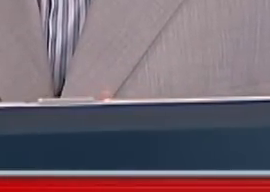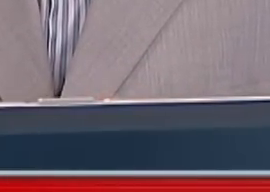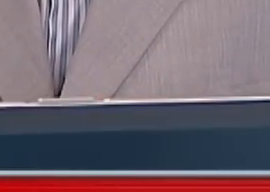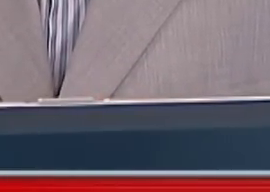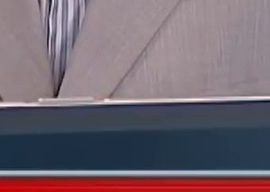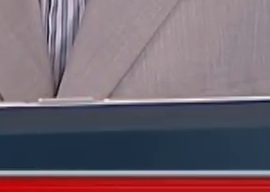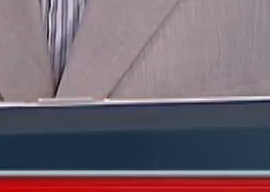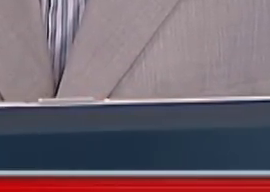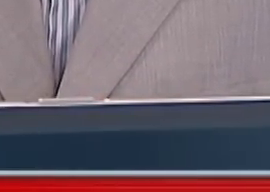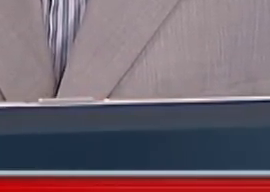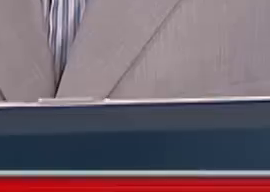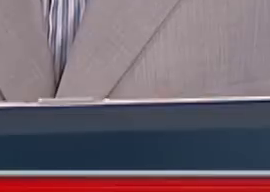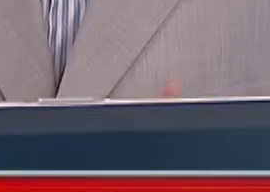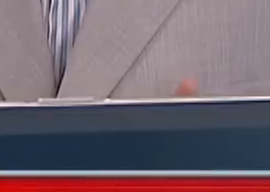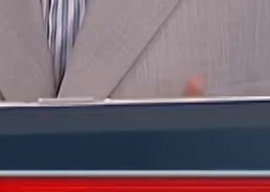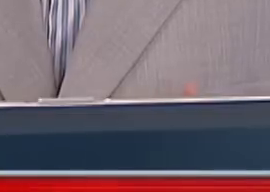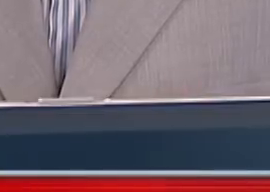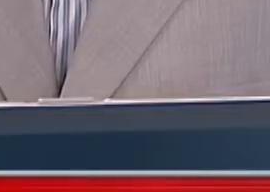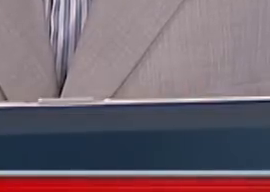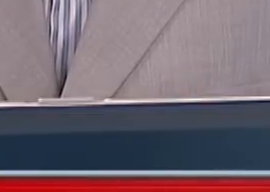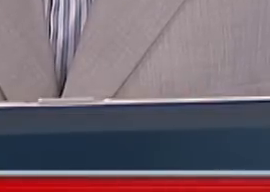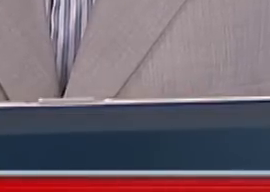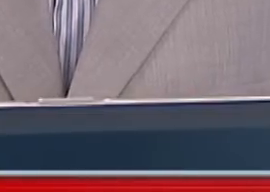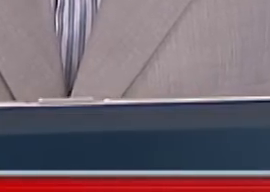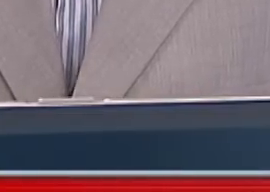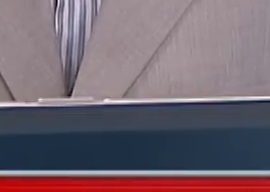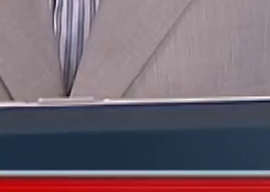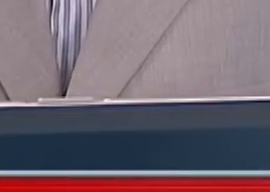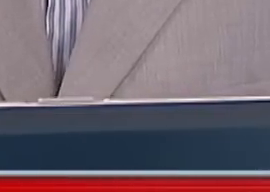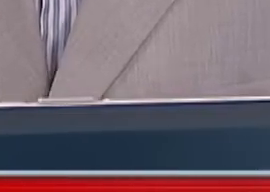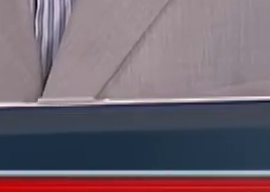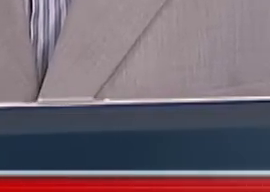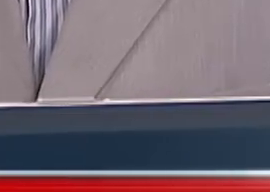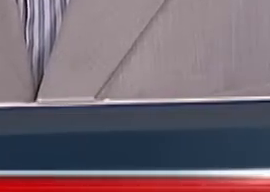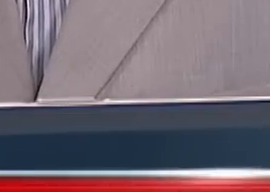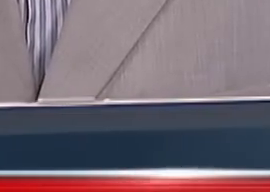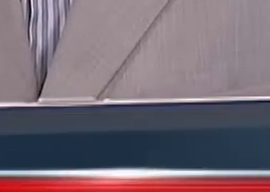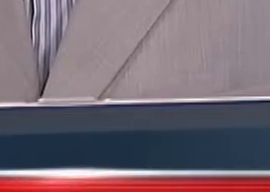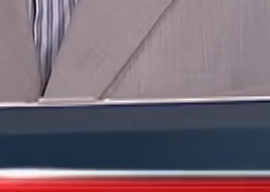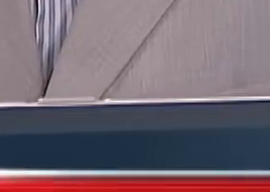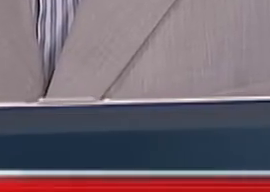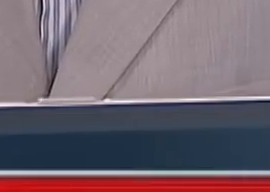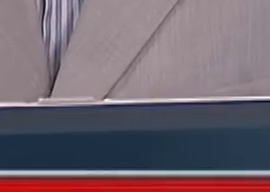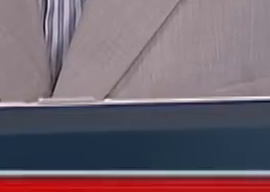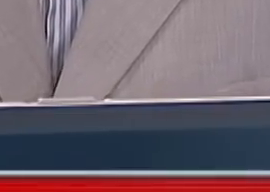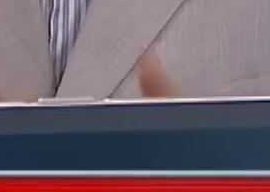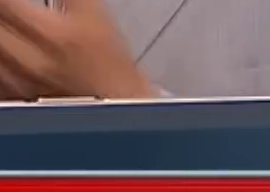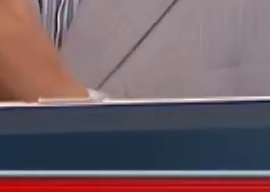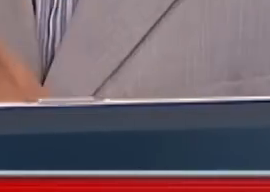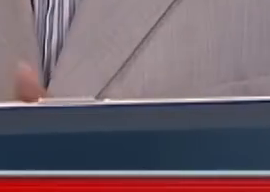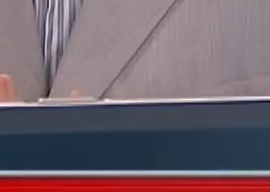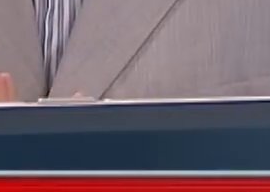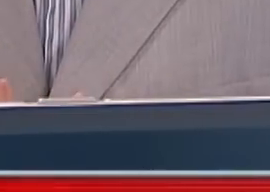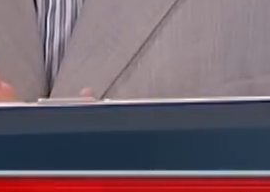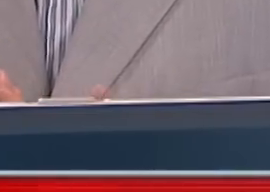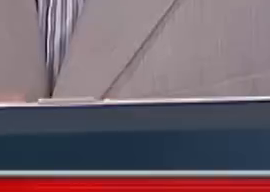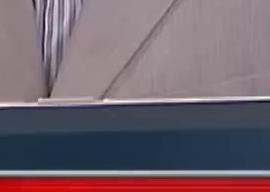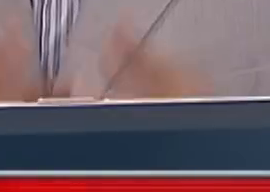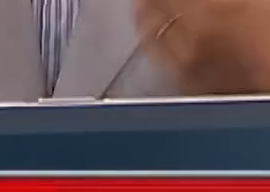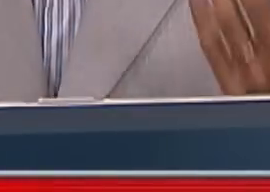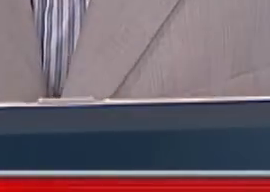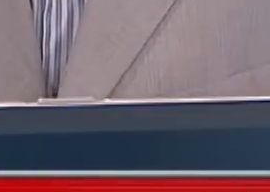mucha gente en la calle. Yo lo que digo es que hay que tener en cuenta que hay agentes orgánicos y agentes inorgánicos de la SIDE y que además hay muchísima información